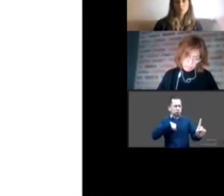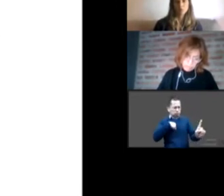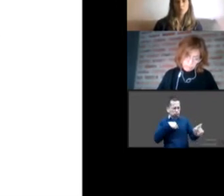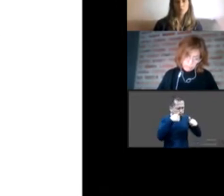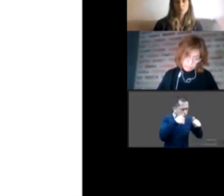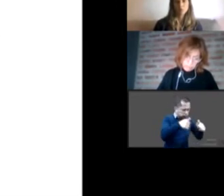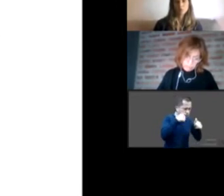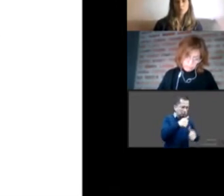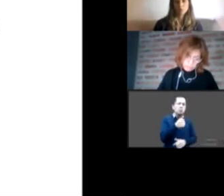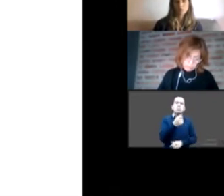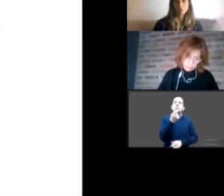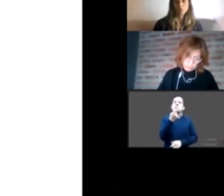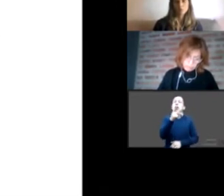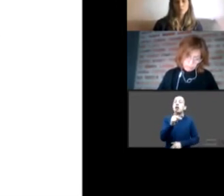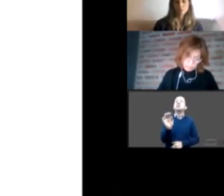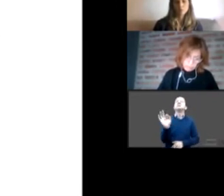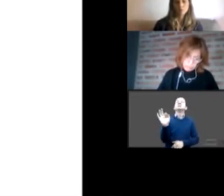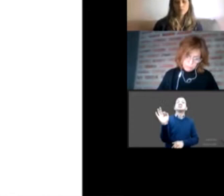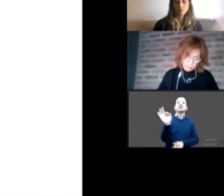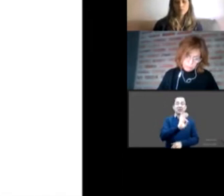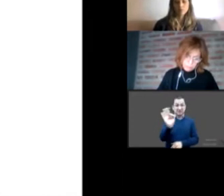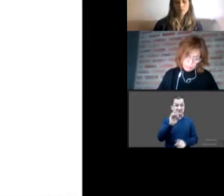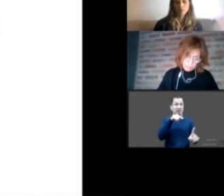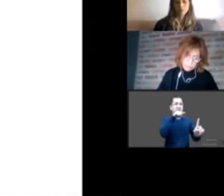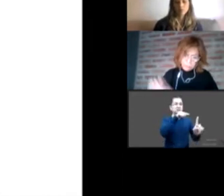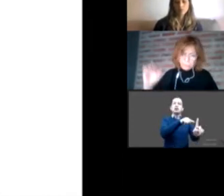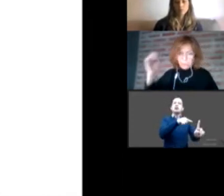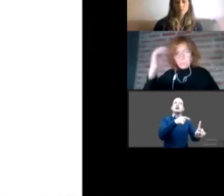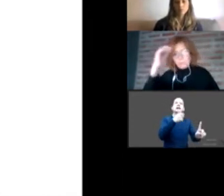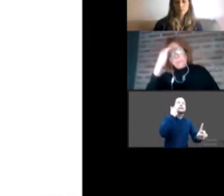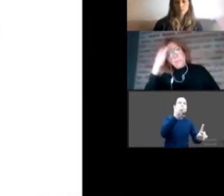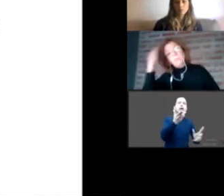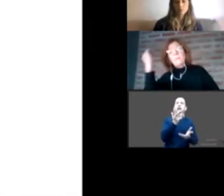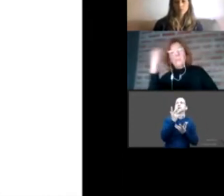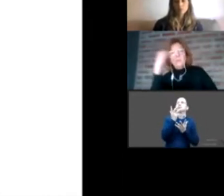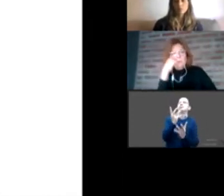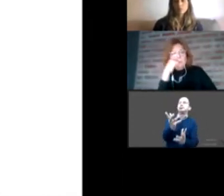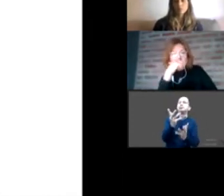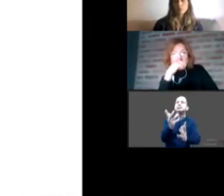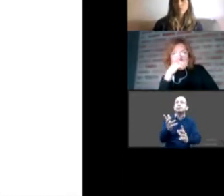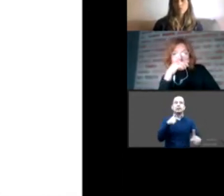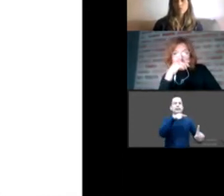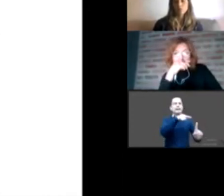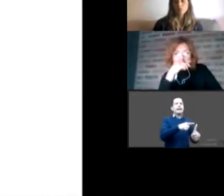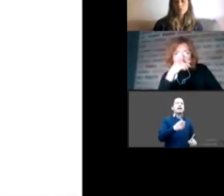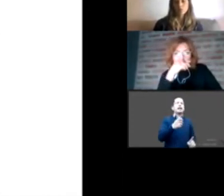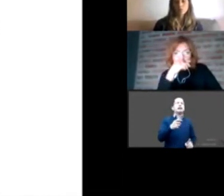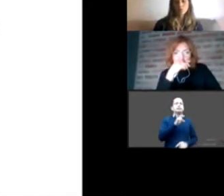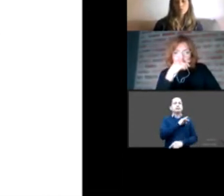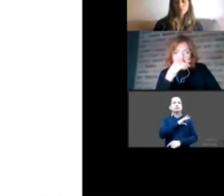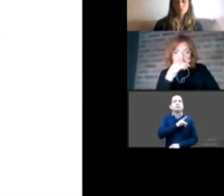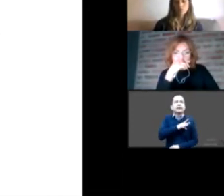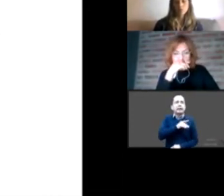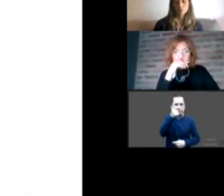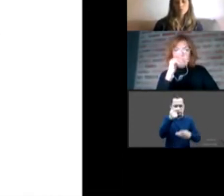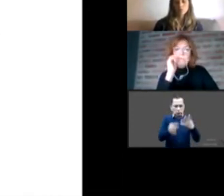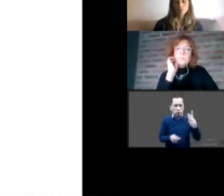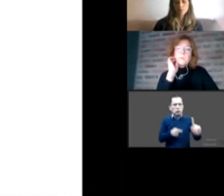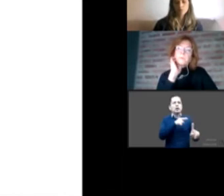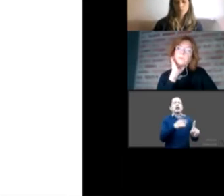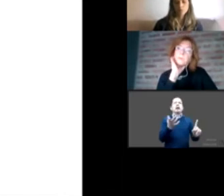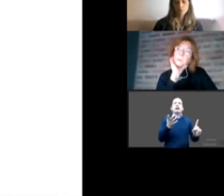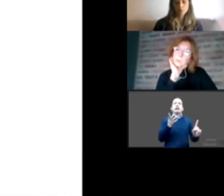trabajado, que sus fantasías, sus temores, su constitución, sus posibilidades